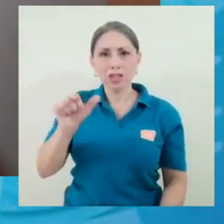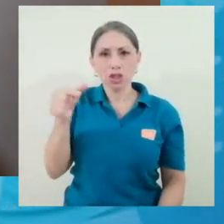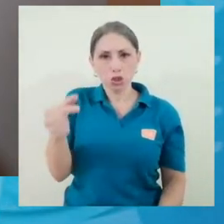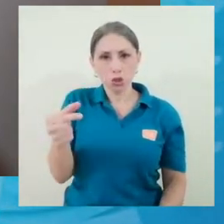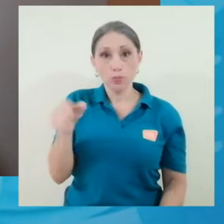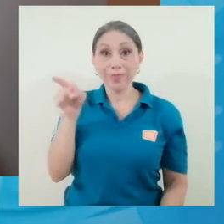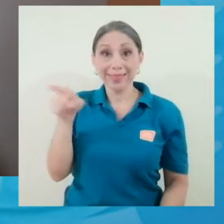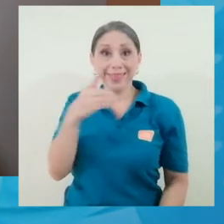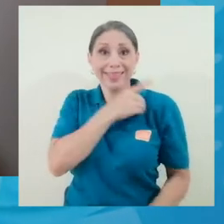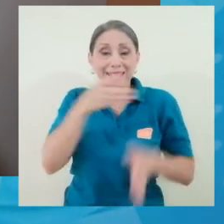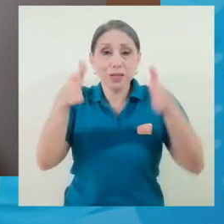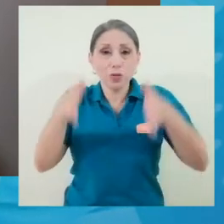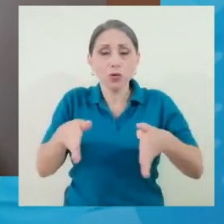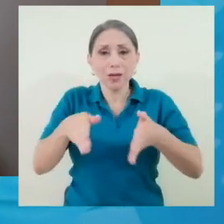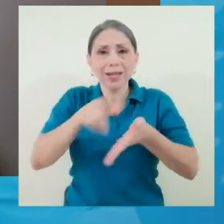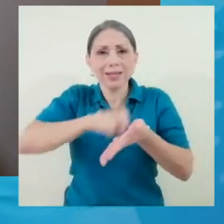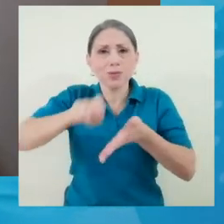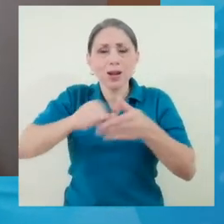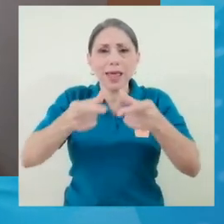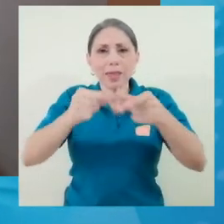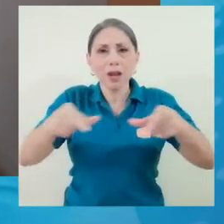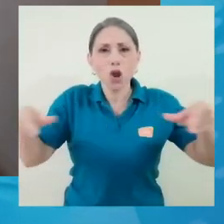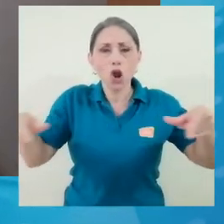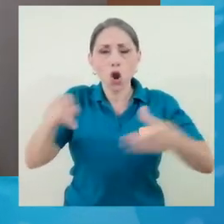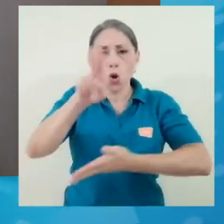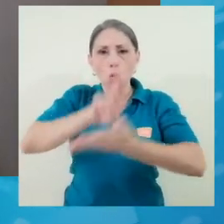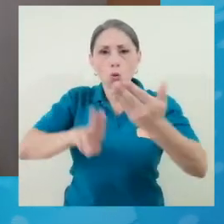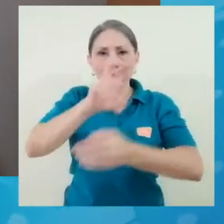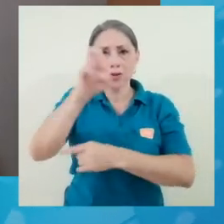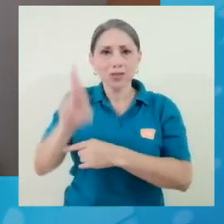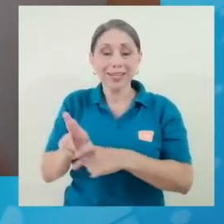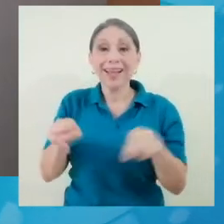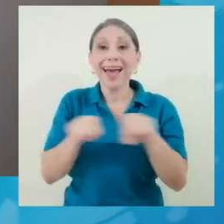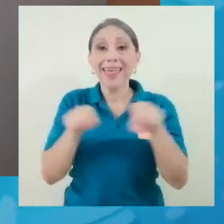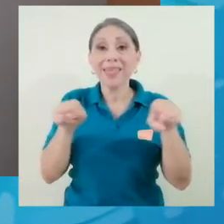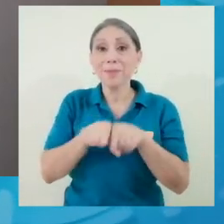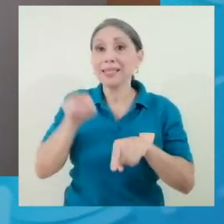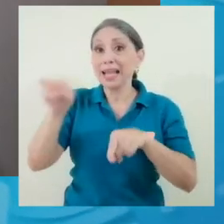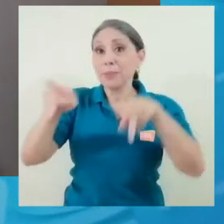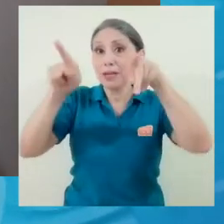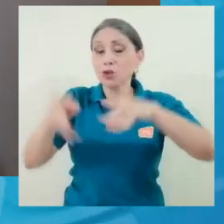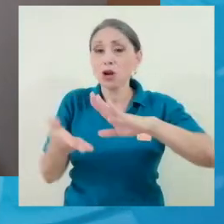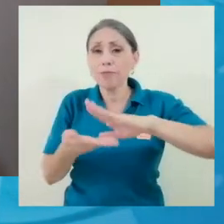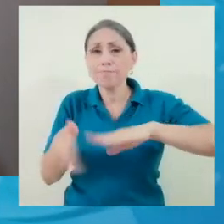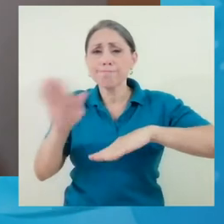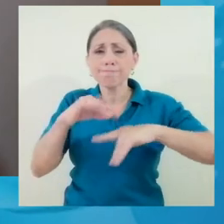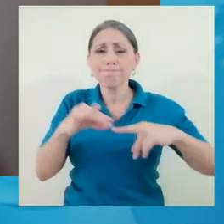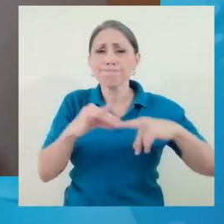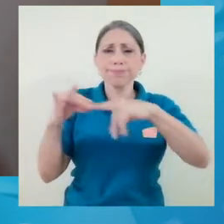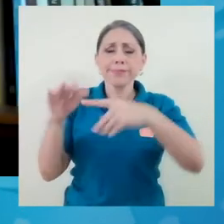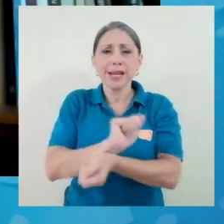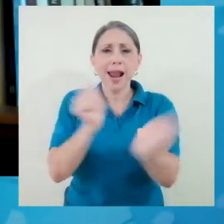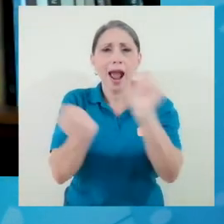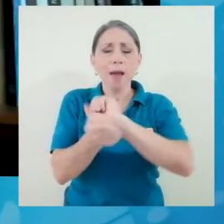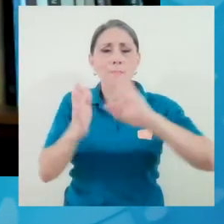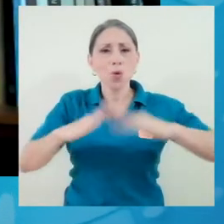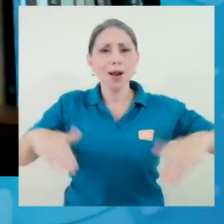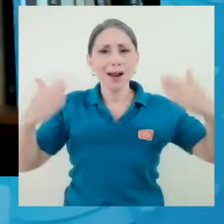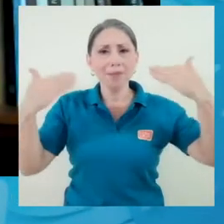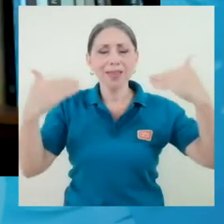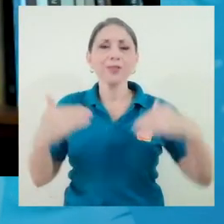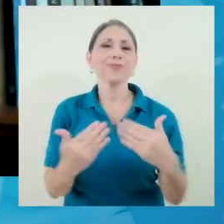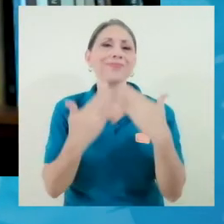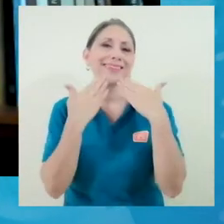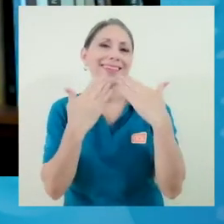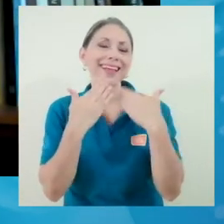el director de la Escuela de Geografía de la Universidad de Costa Rica y además es experto en cambio climático. Muchas gracias María,